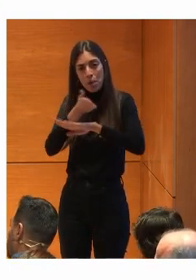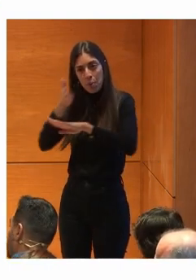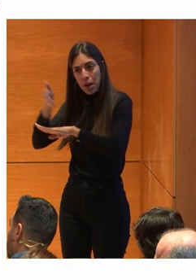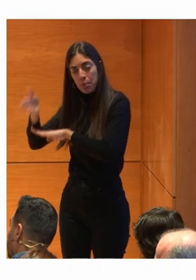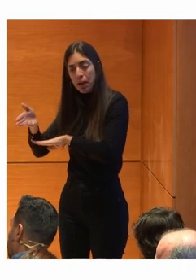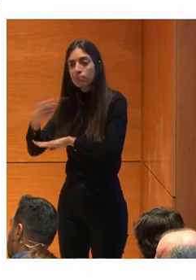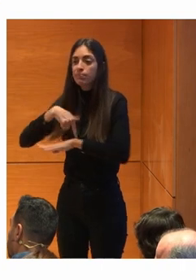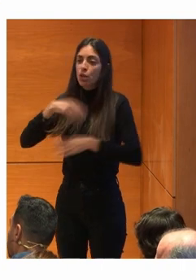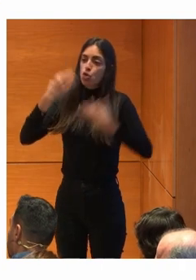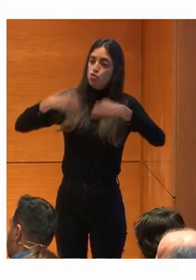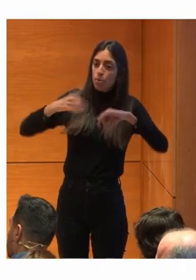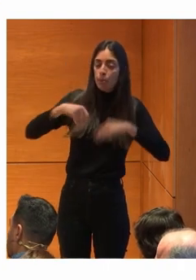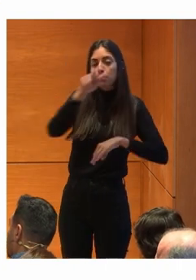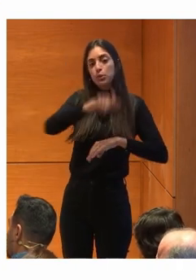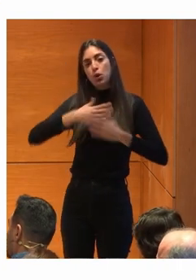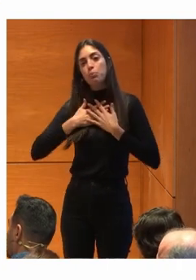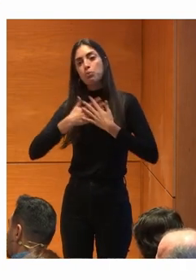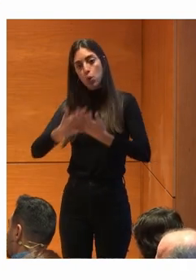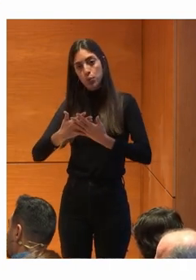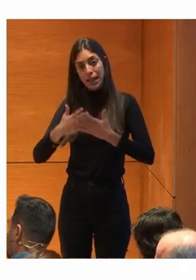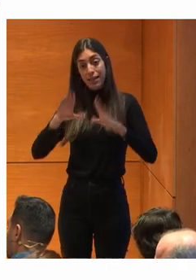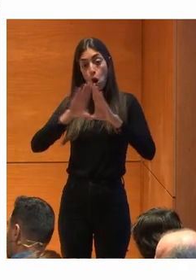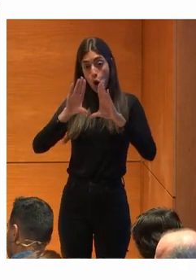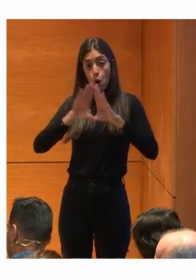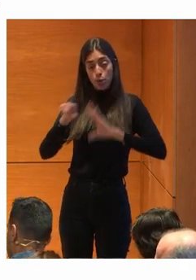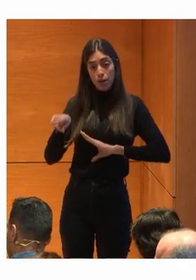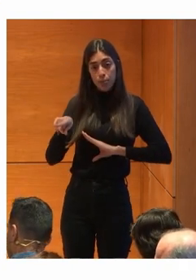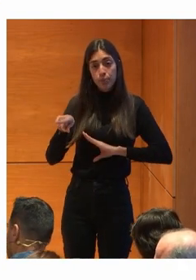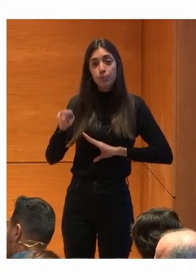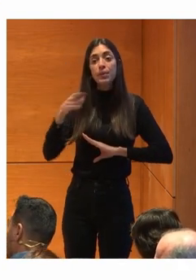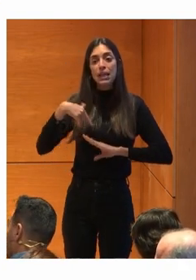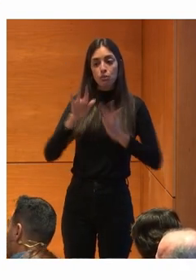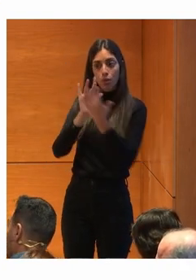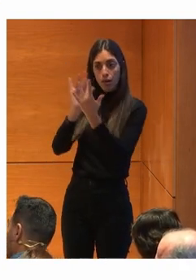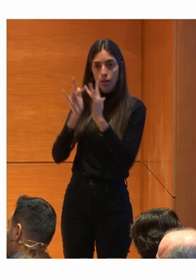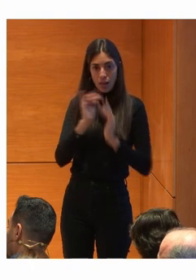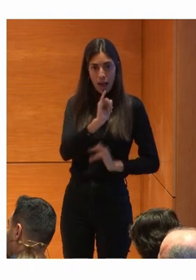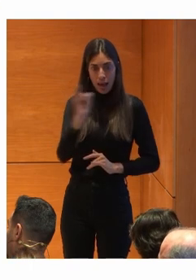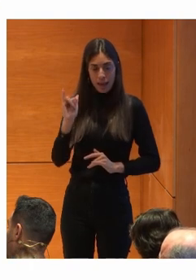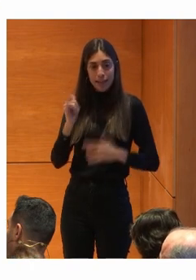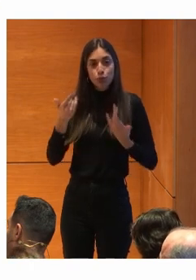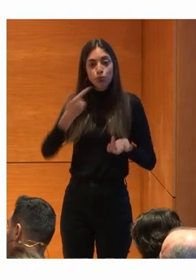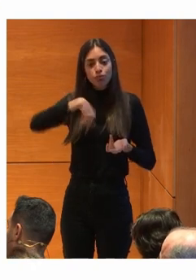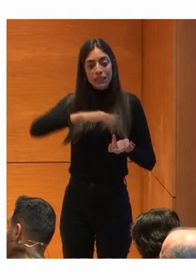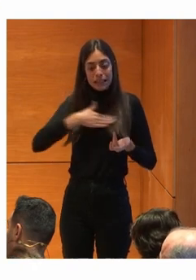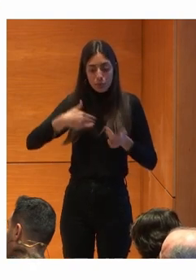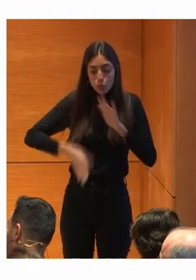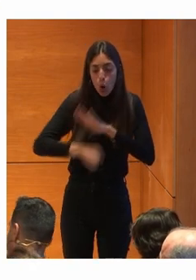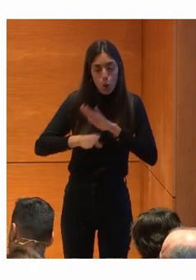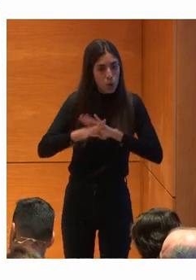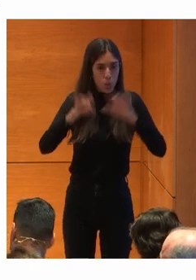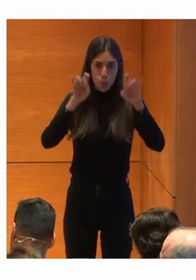normalmente Con personas voluntarias De la comunidad Que se relacionan Con ellas y con ellas Y queríamos que eso Seguiera así